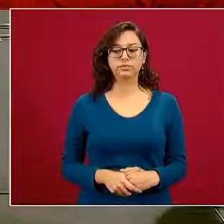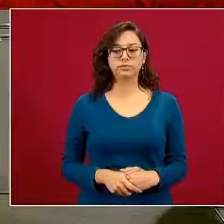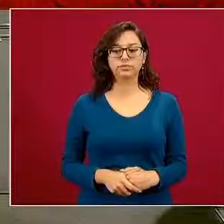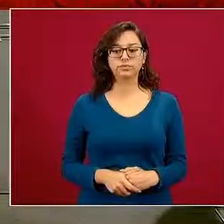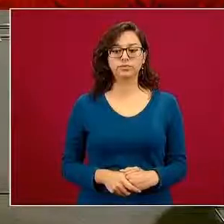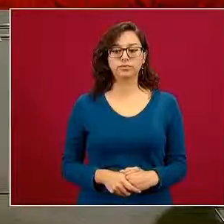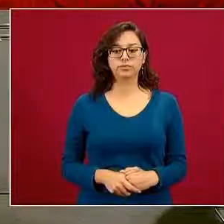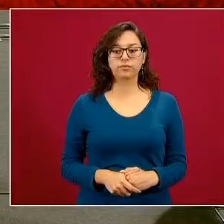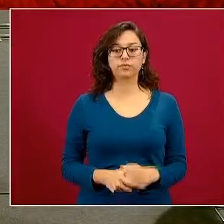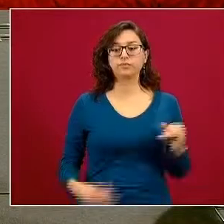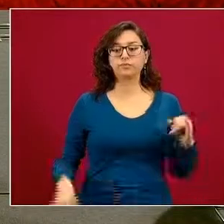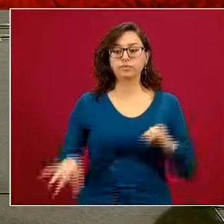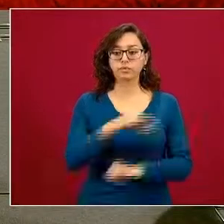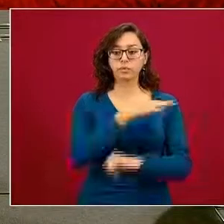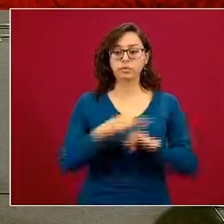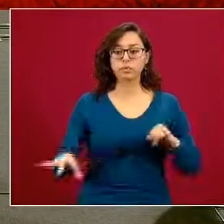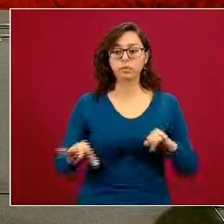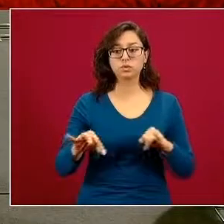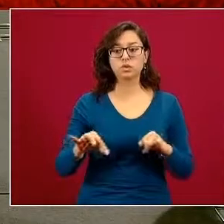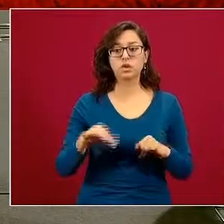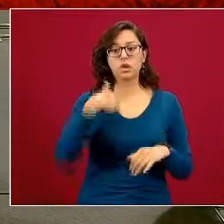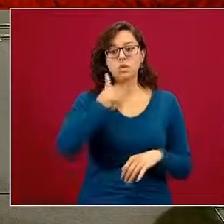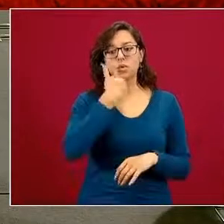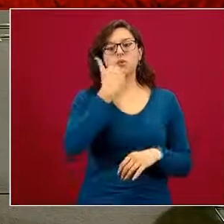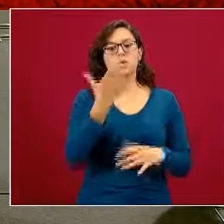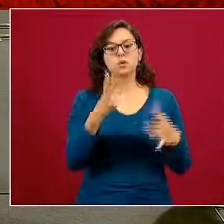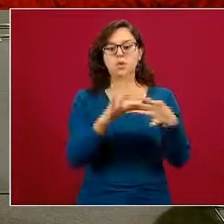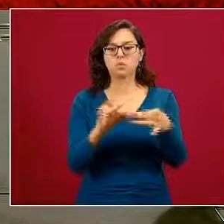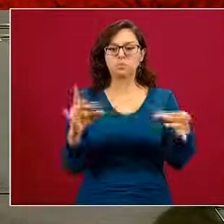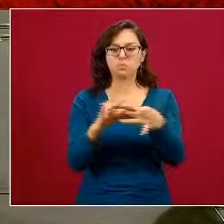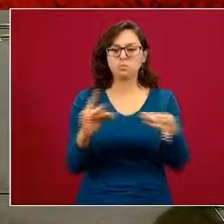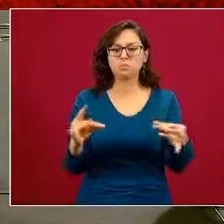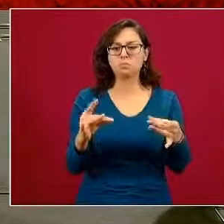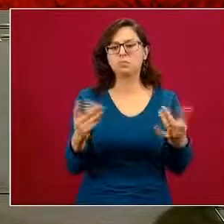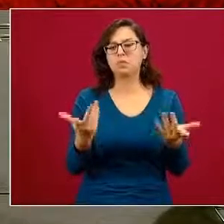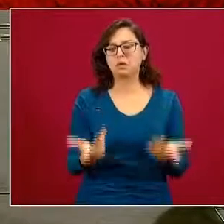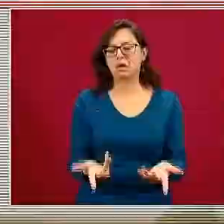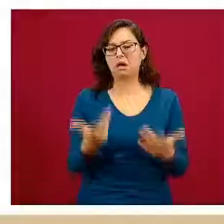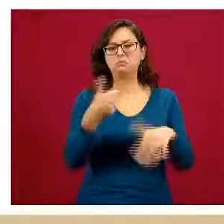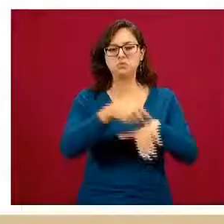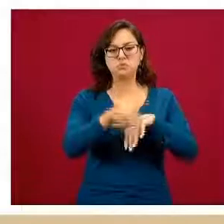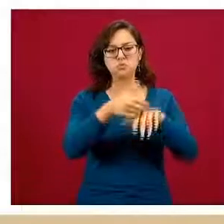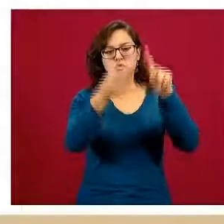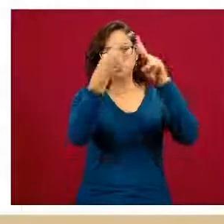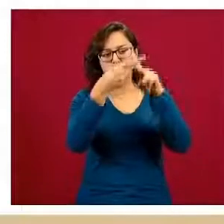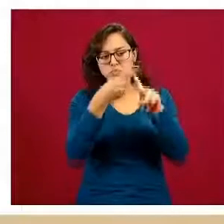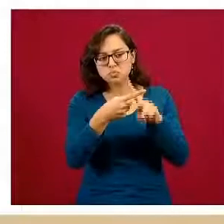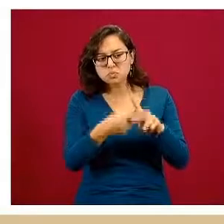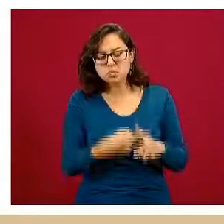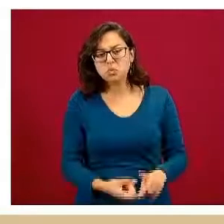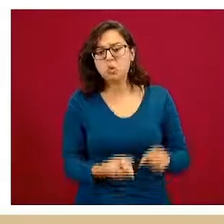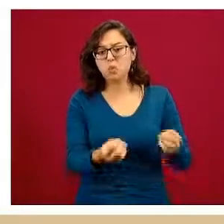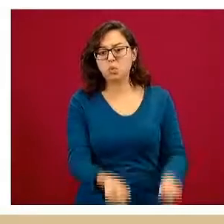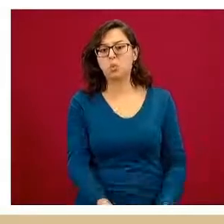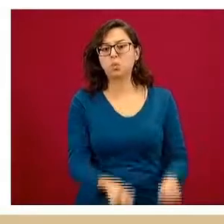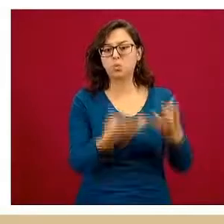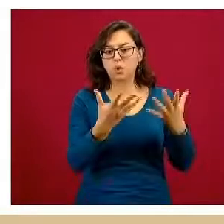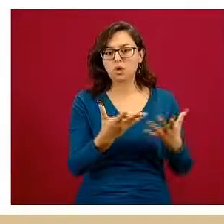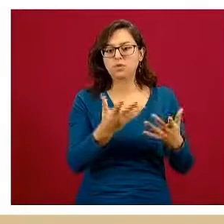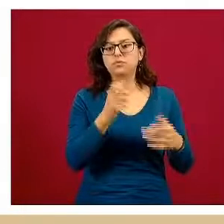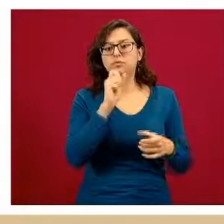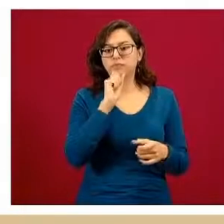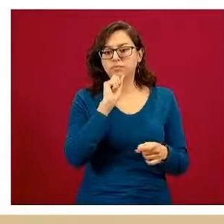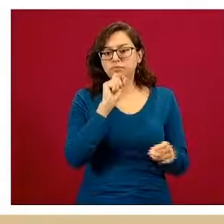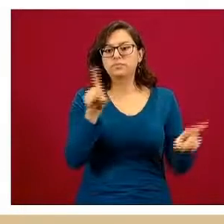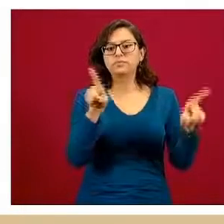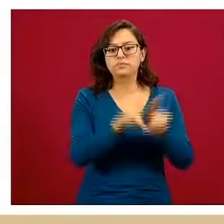Para finalizar, quiero dejar aquí algunos números, como decía el doctor Quijada, hay muchos números que están dispuestos a otorgar